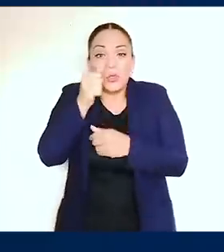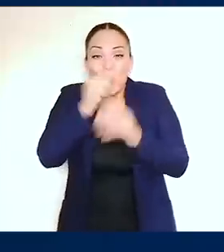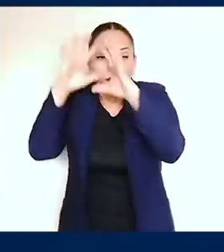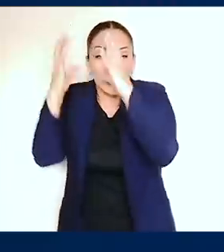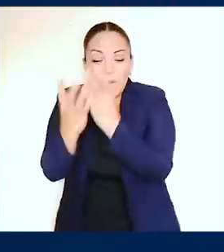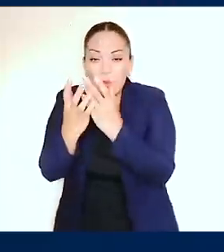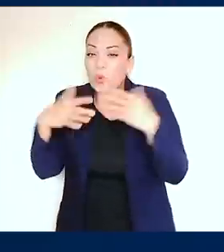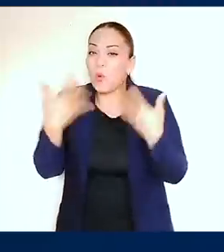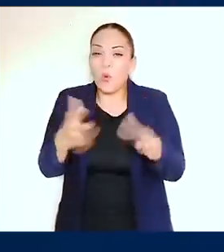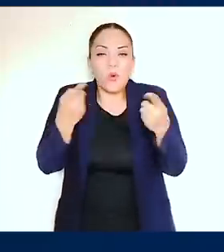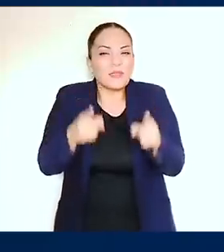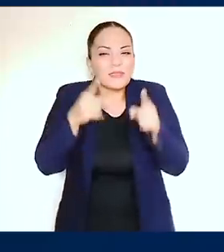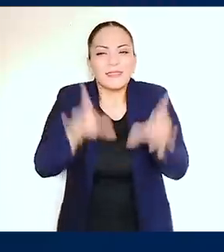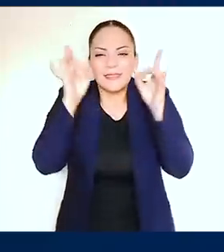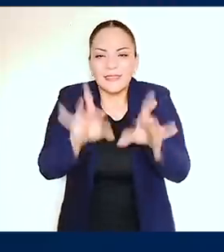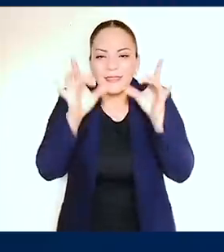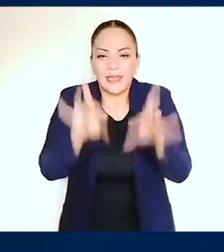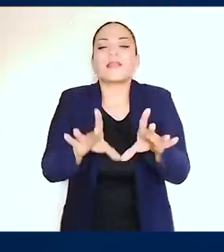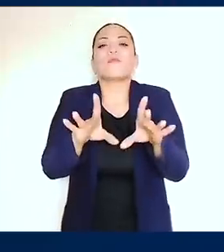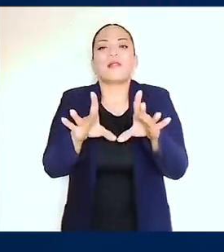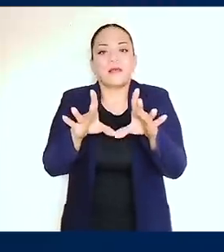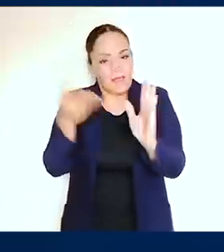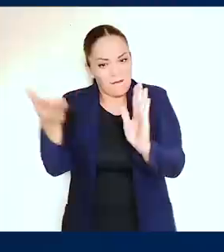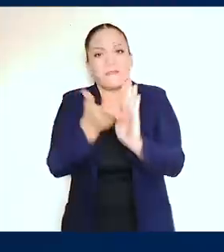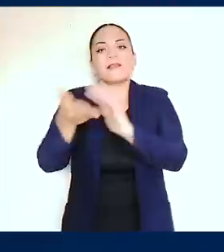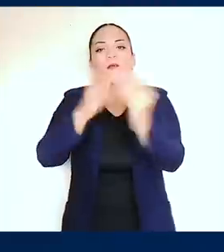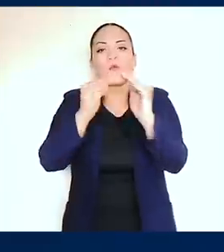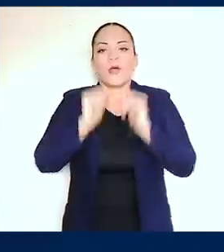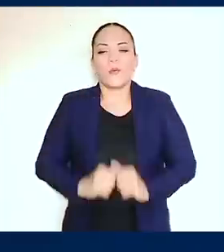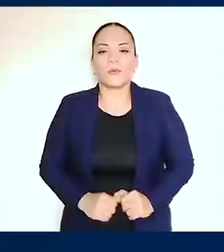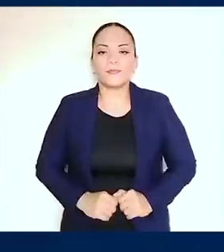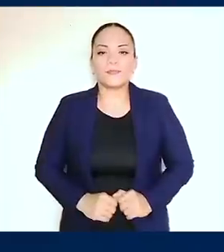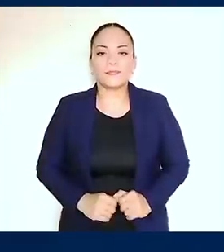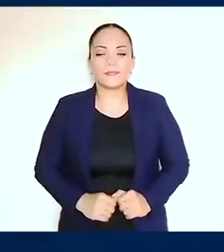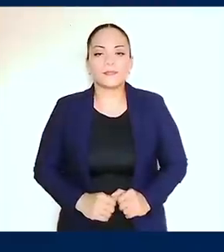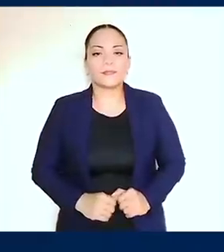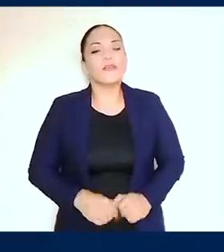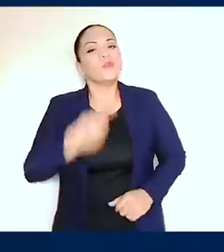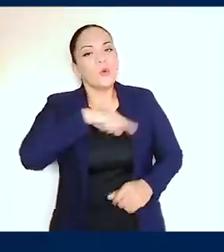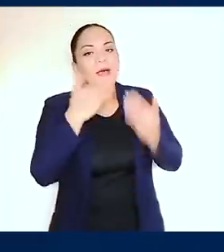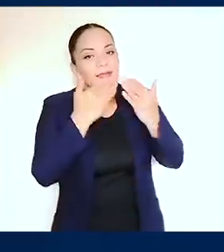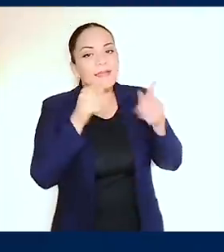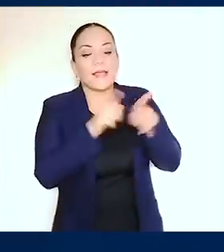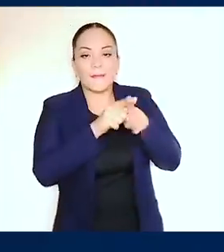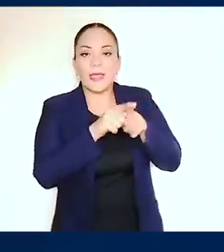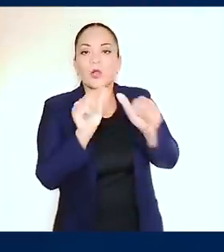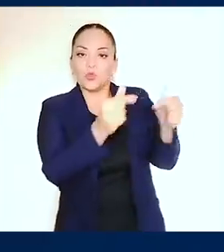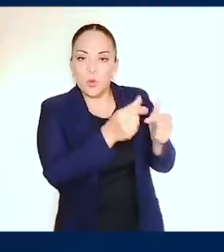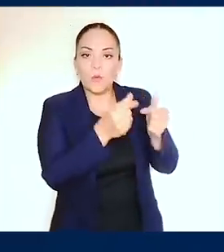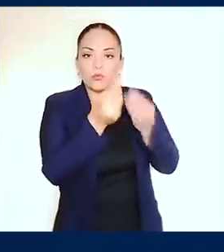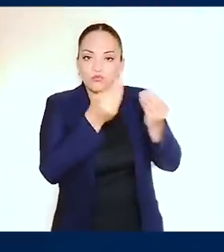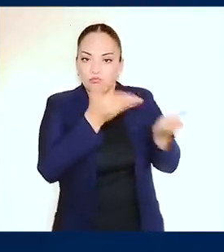consecuencias nefastas para el pueblo. Agradecerles también a los exportadores, a las